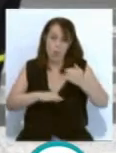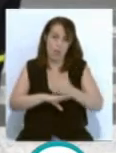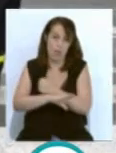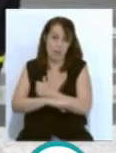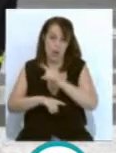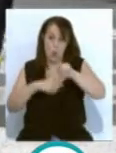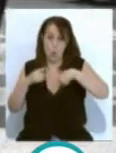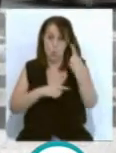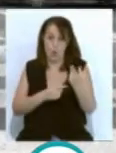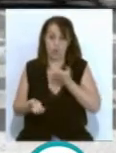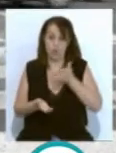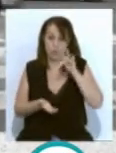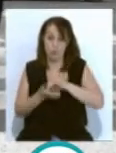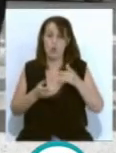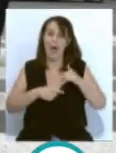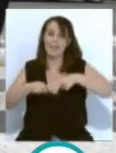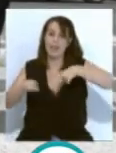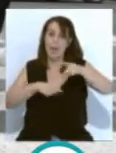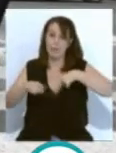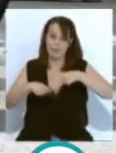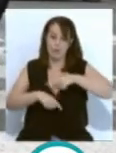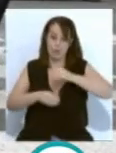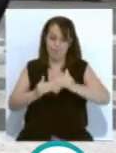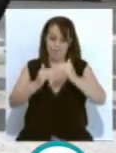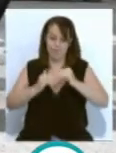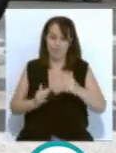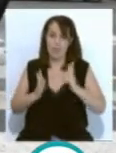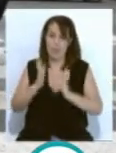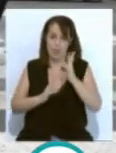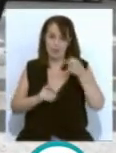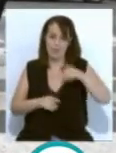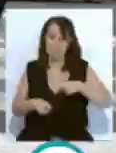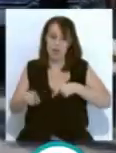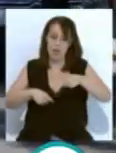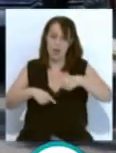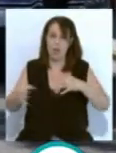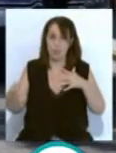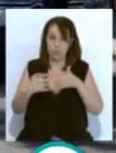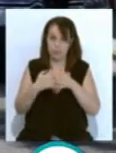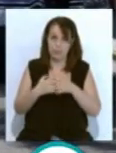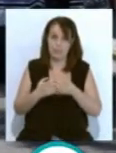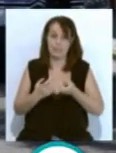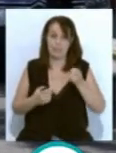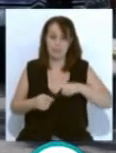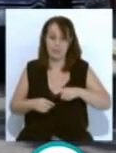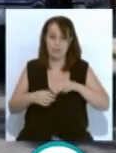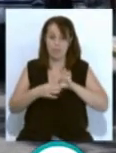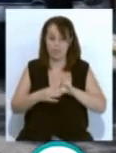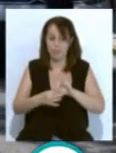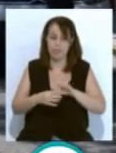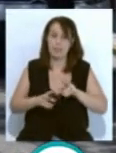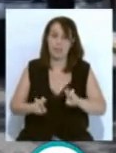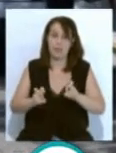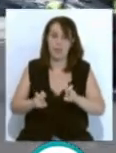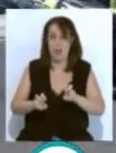seguirían las incidencias de tráfico, los incendios y los accidentes de circulación, así como los asuntos relacionados